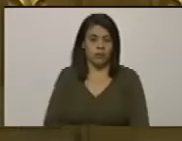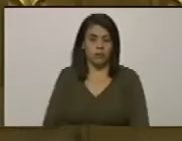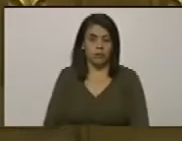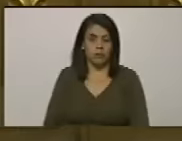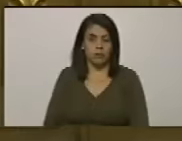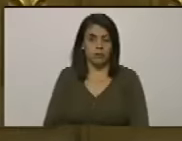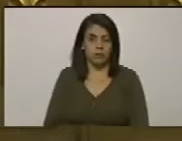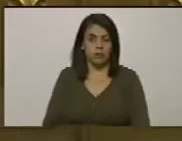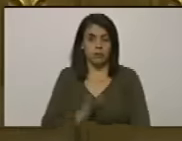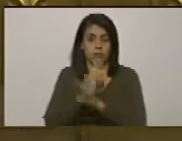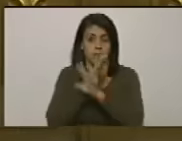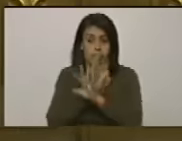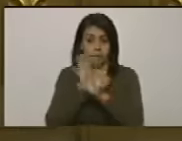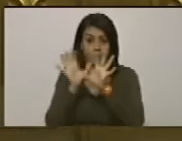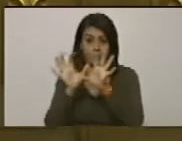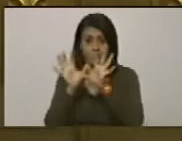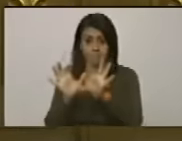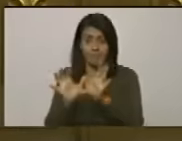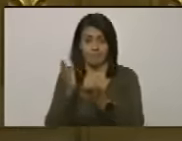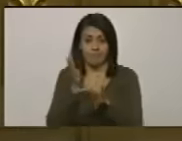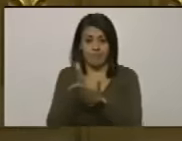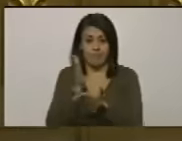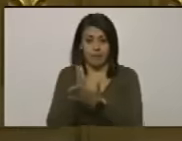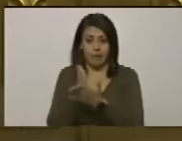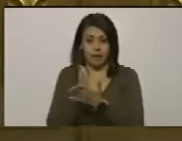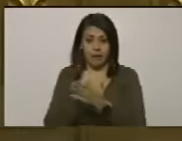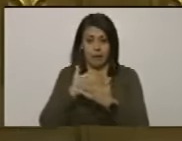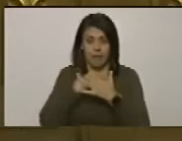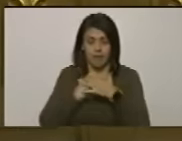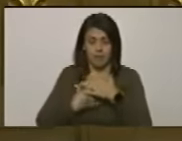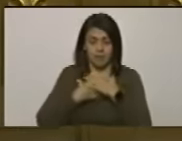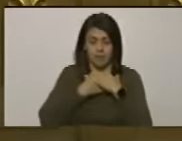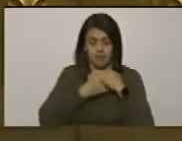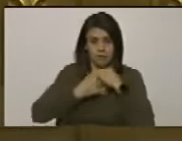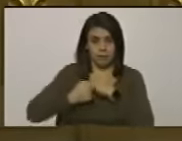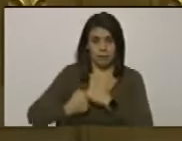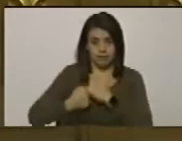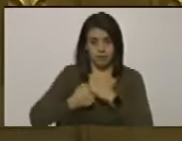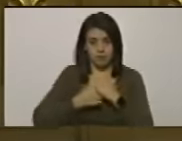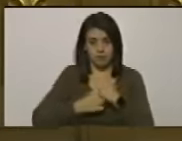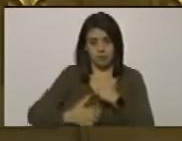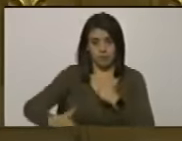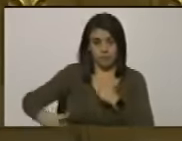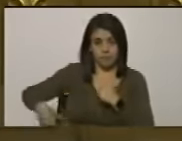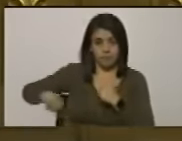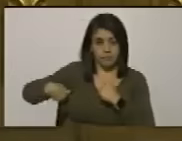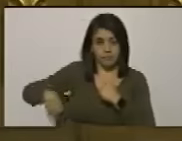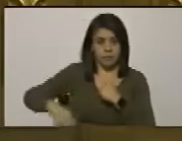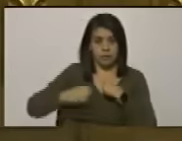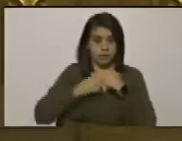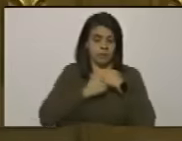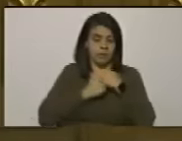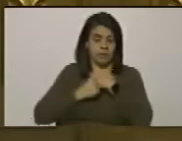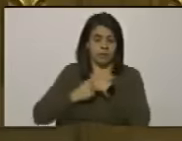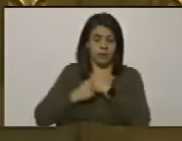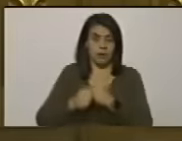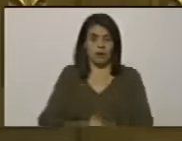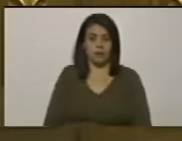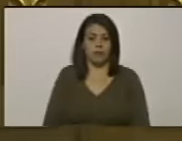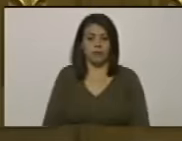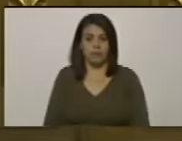me jugaba mucho con él y él siempre cargaba una marusa los que saben que es una marusa una especie de bolso de